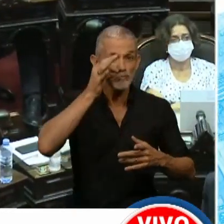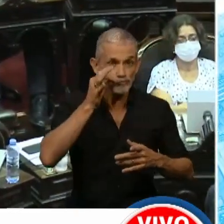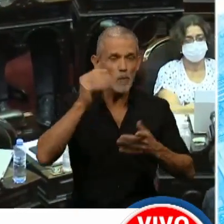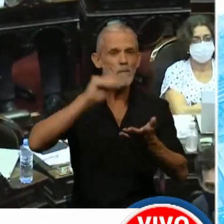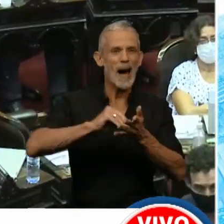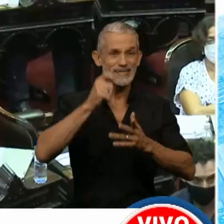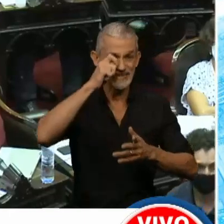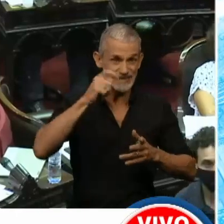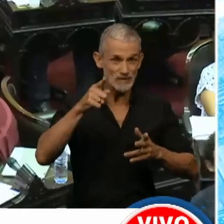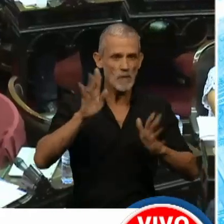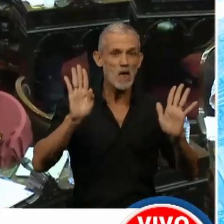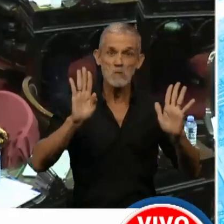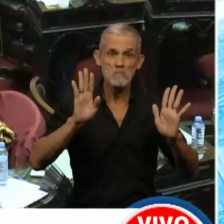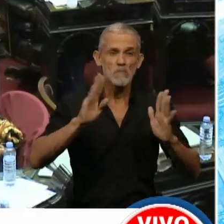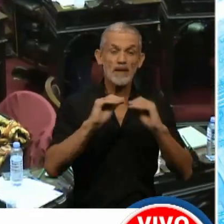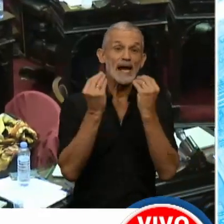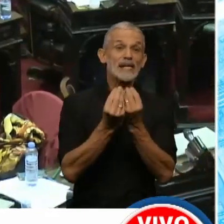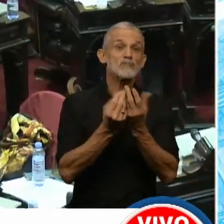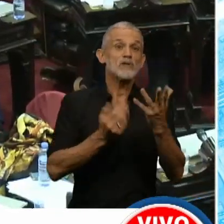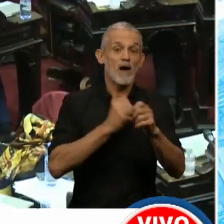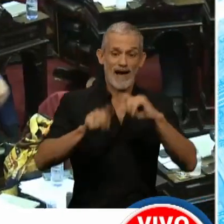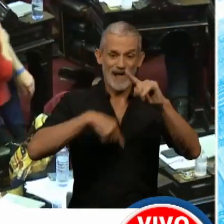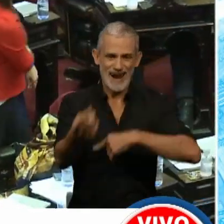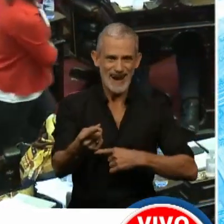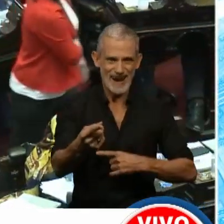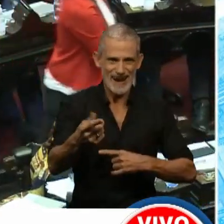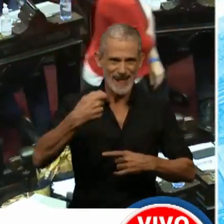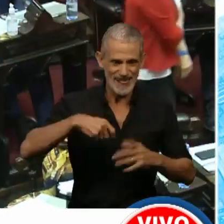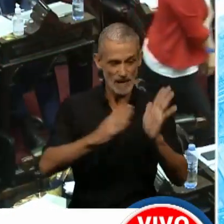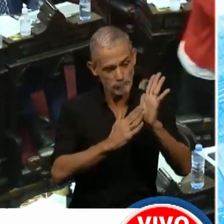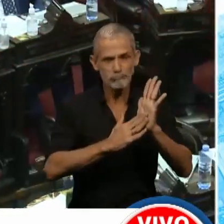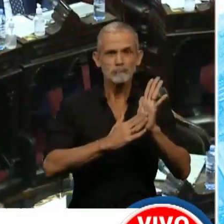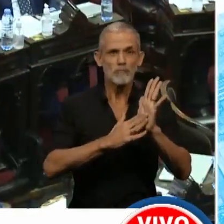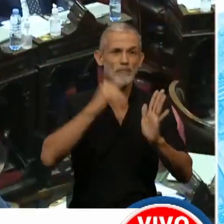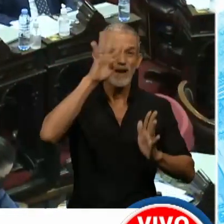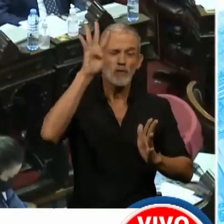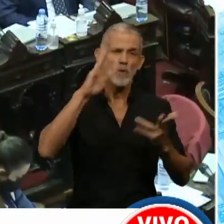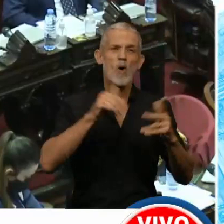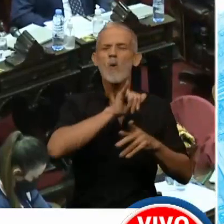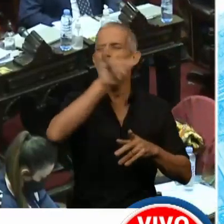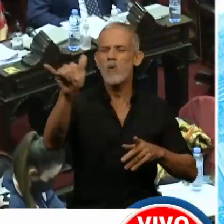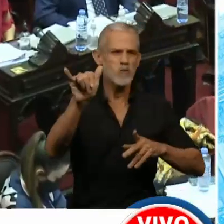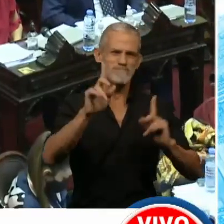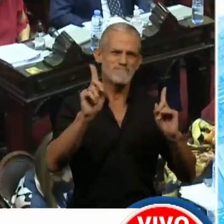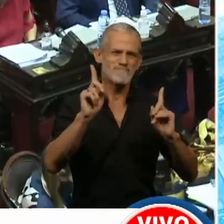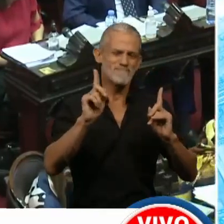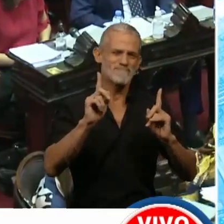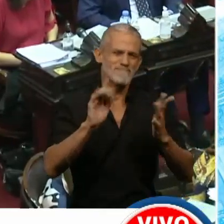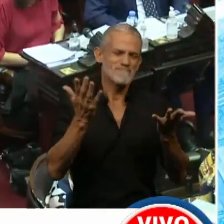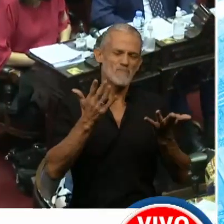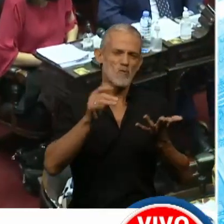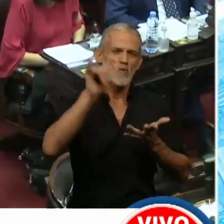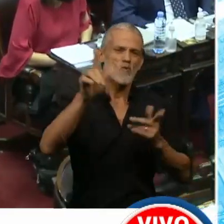por nuevamente, sin tener el resultado hasta el otro día. Los formoseños no tenemos vuelos a nuestra